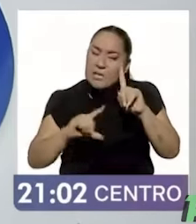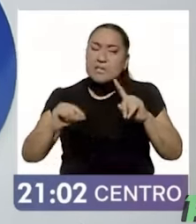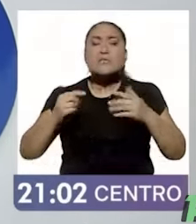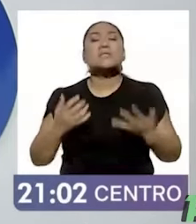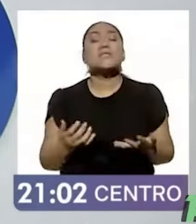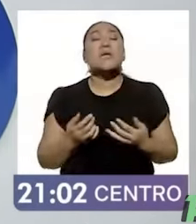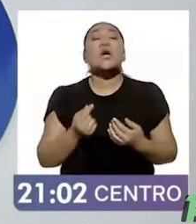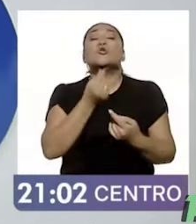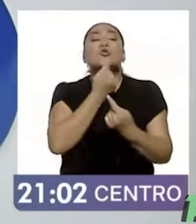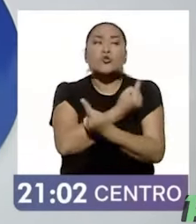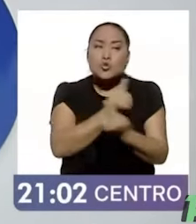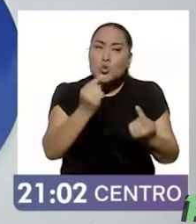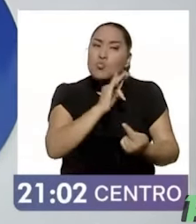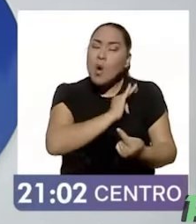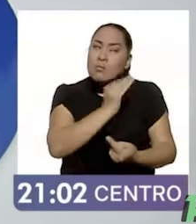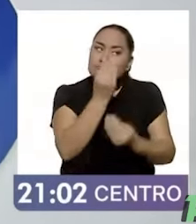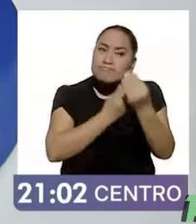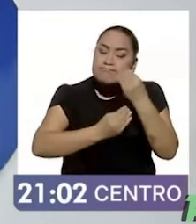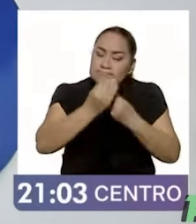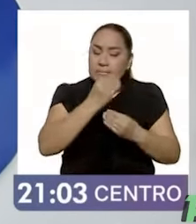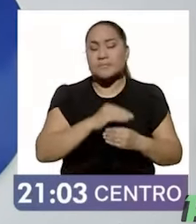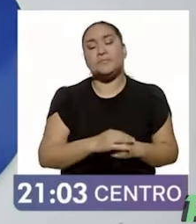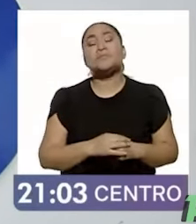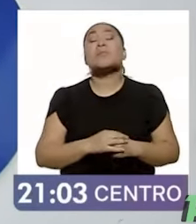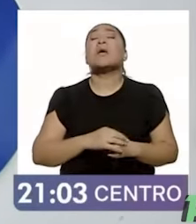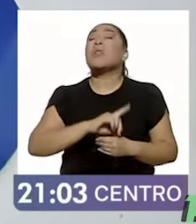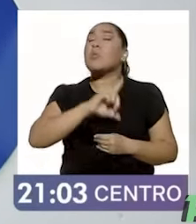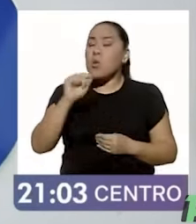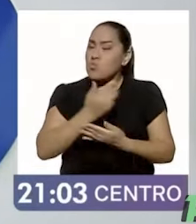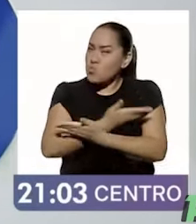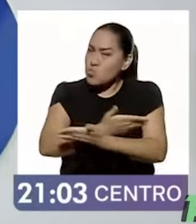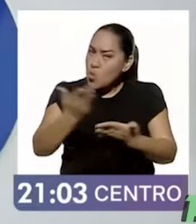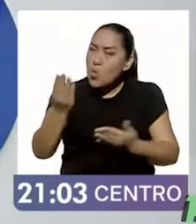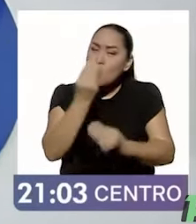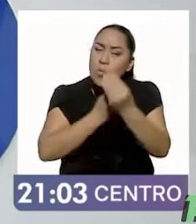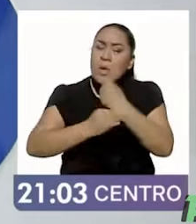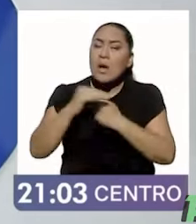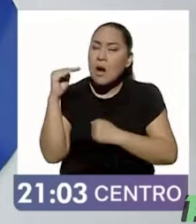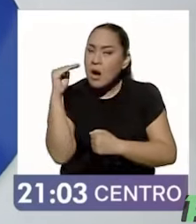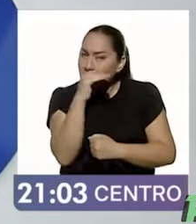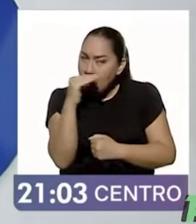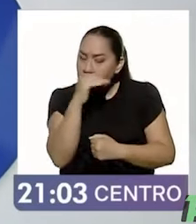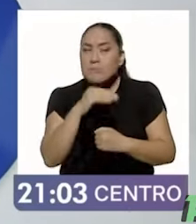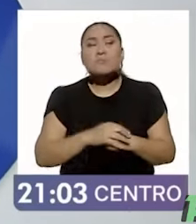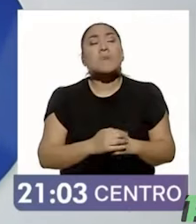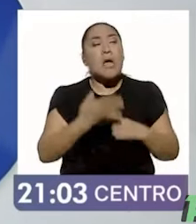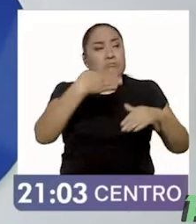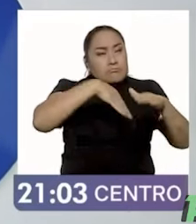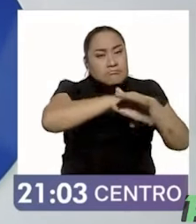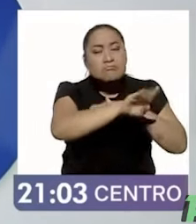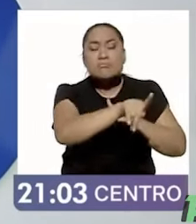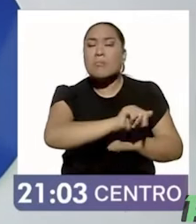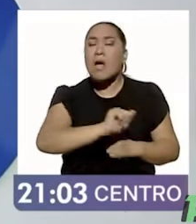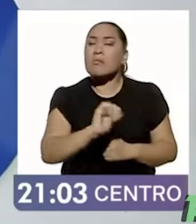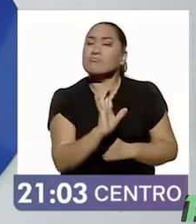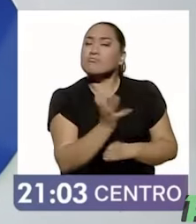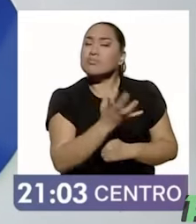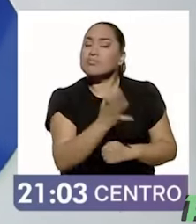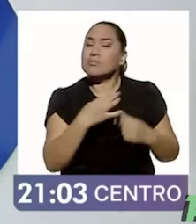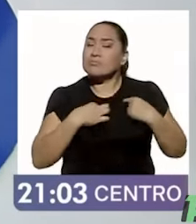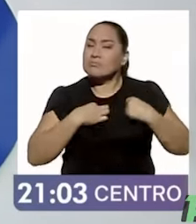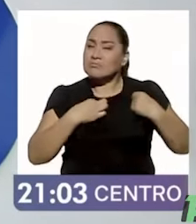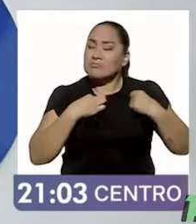comen, después comedores casi gratuitos, centros de lavado, también